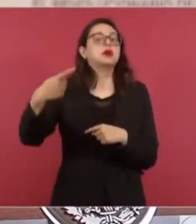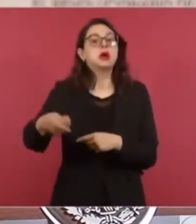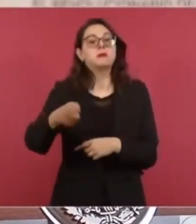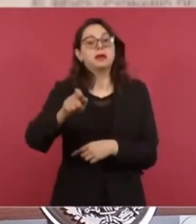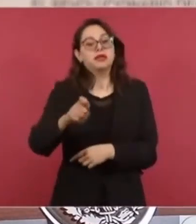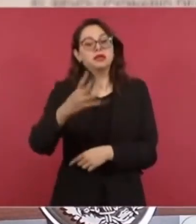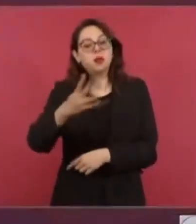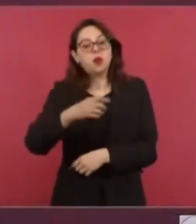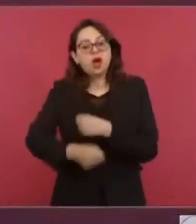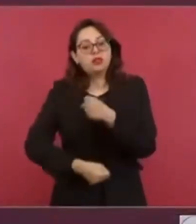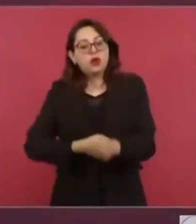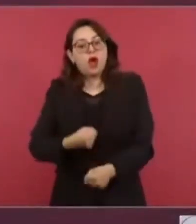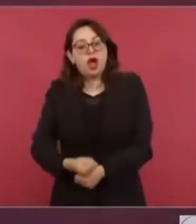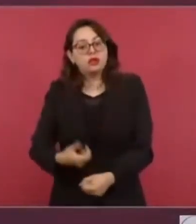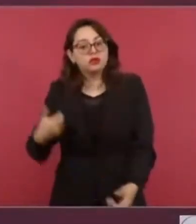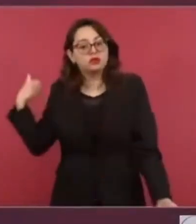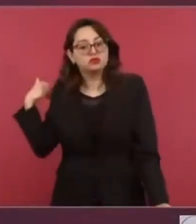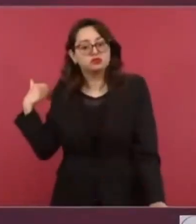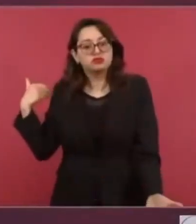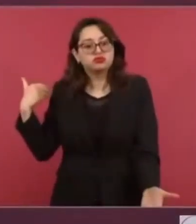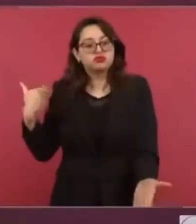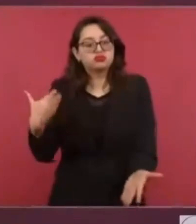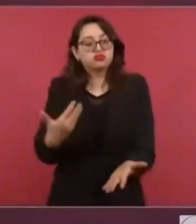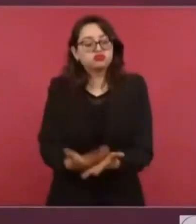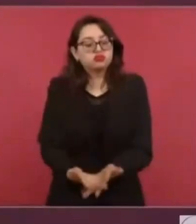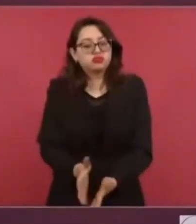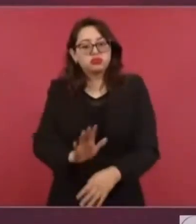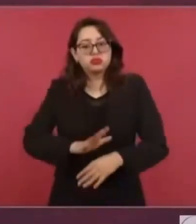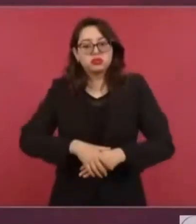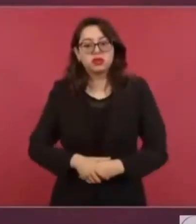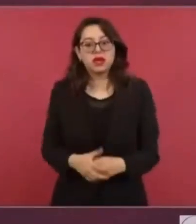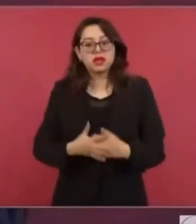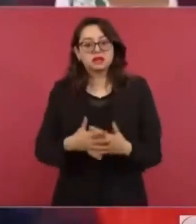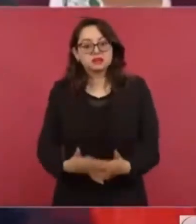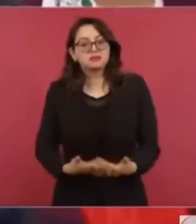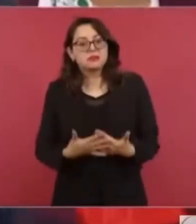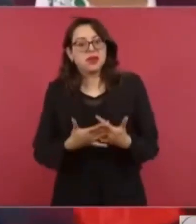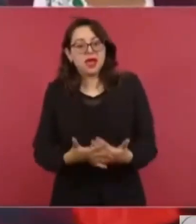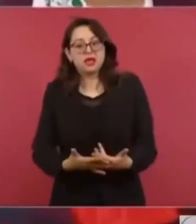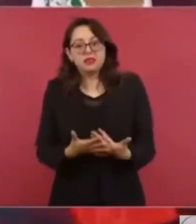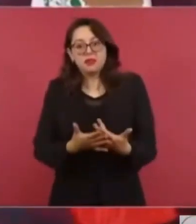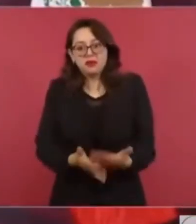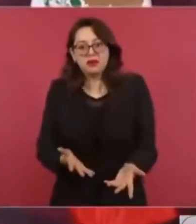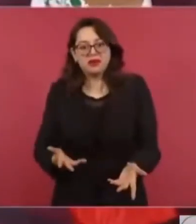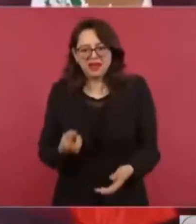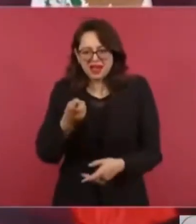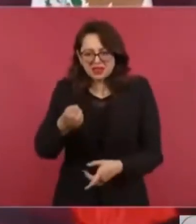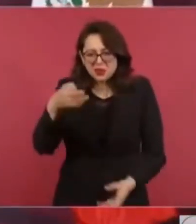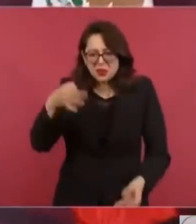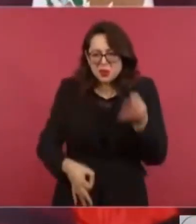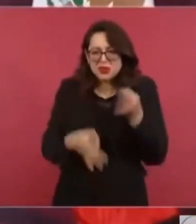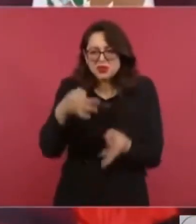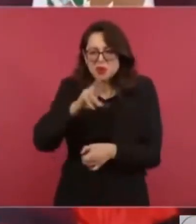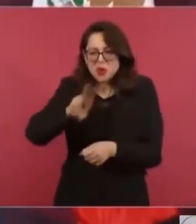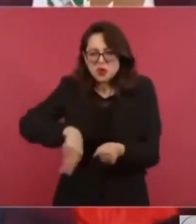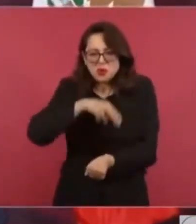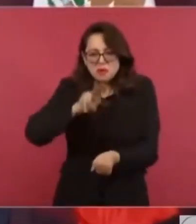Y que conste, no es un asunto personal para nada.